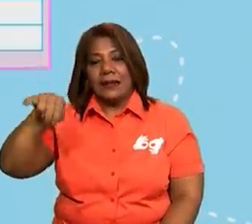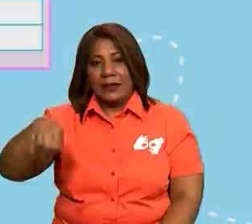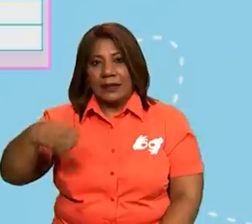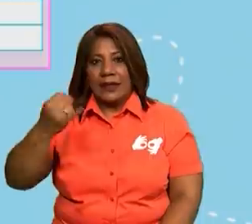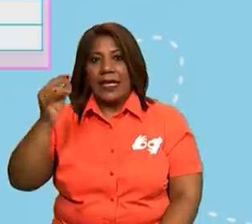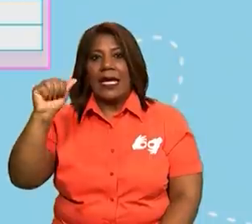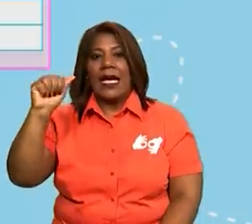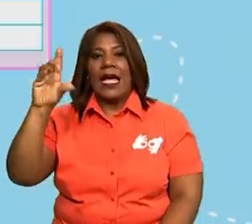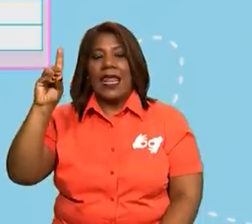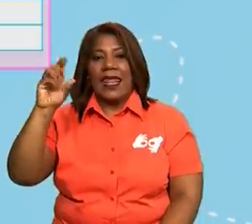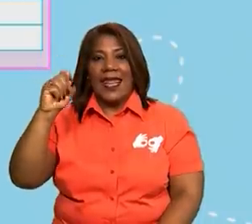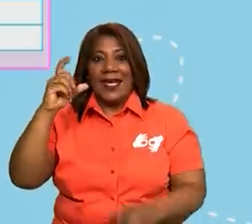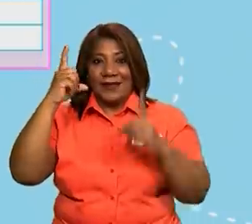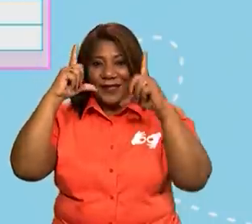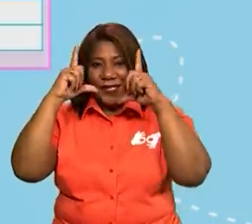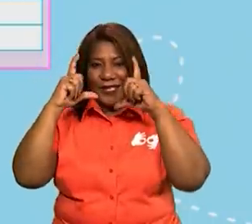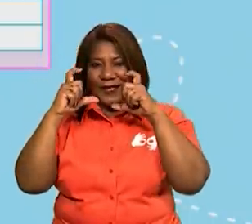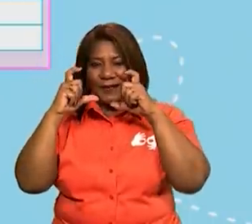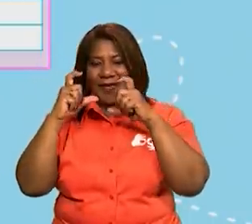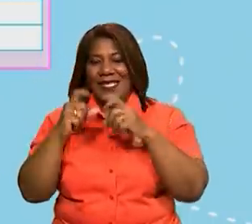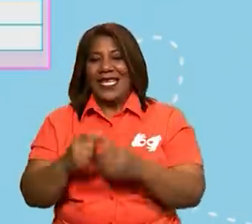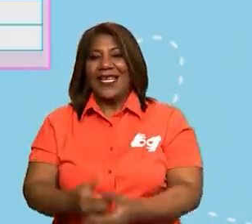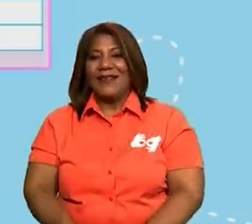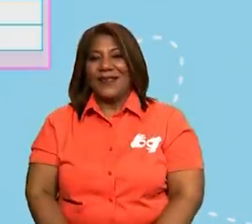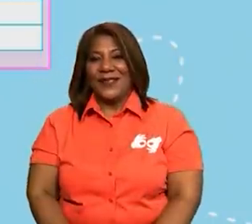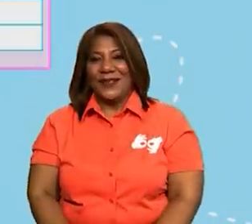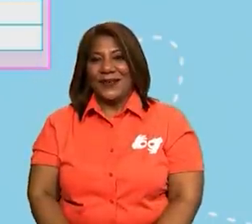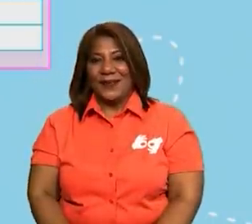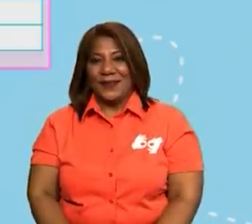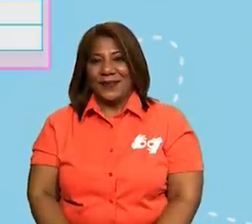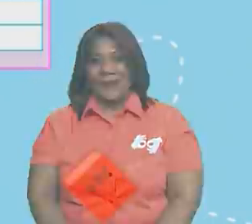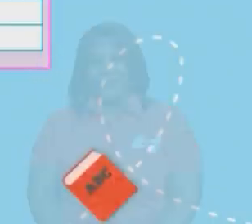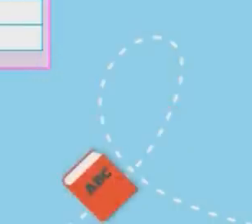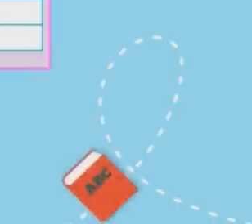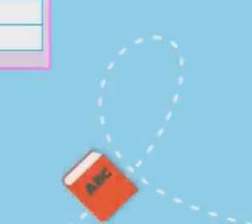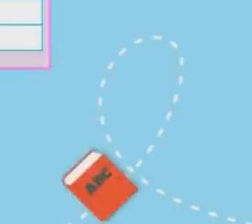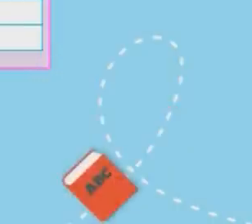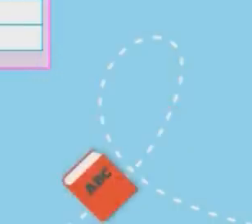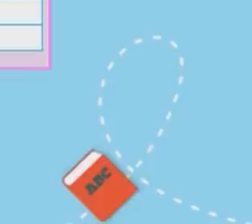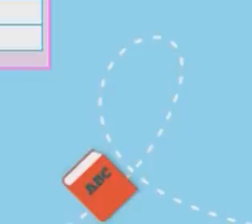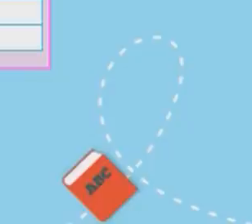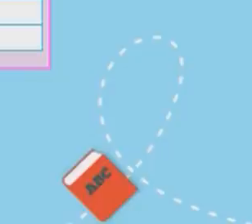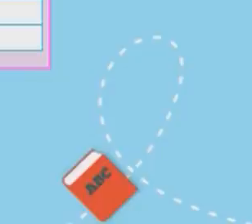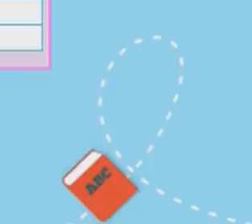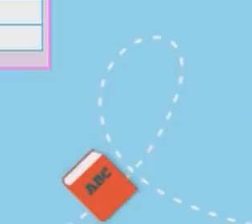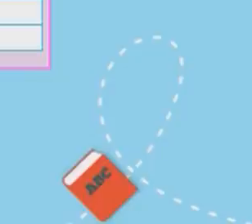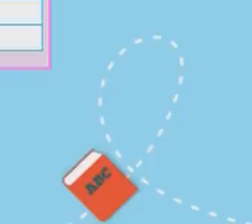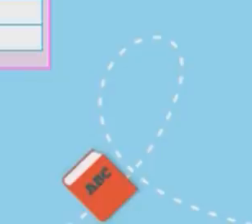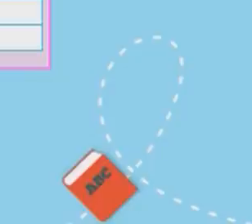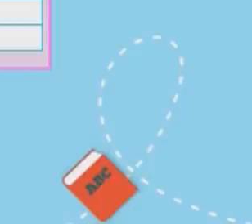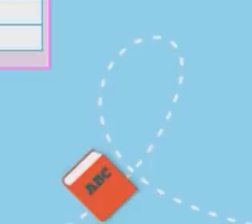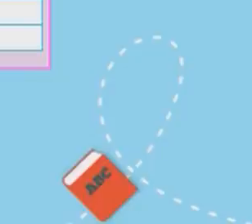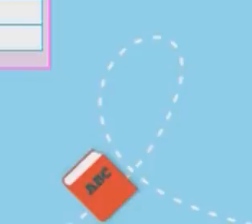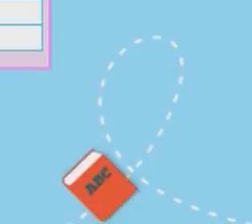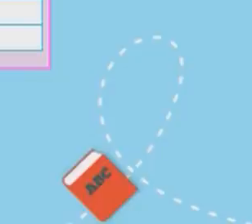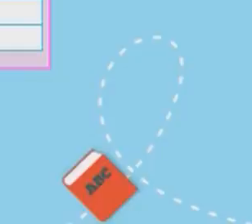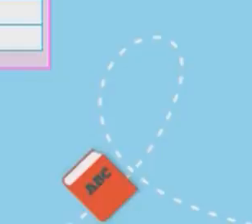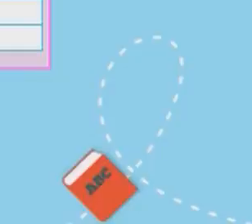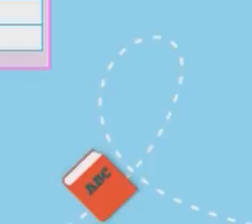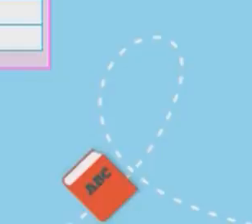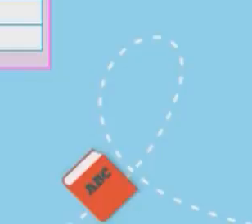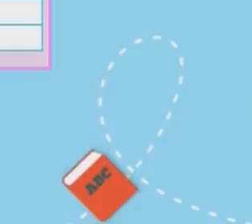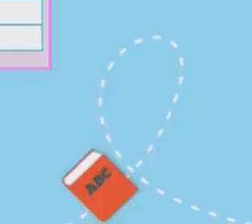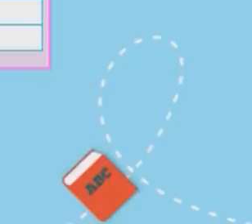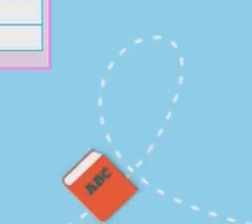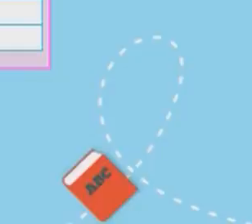en esta diapositiva y en sus casas van a practicar el trazo de la oración.